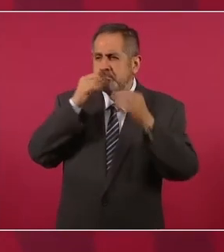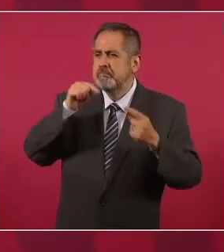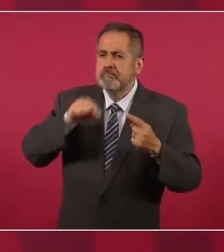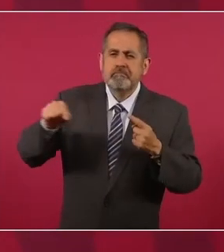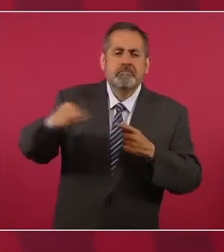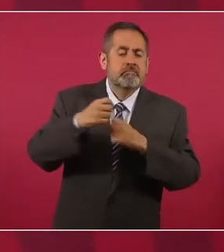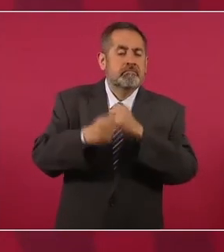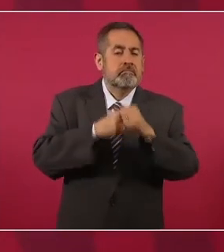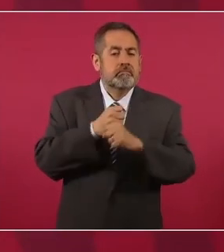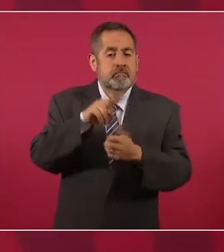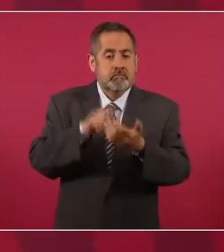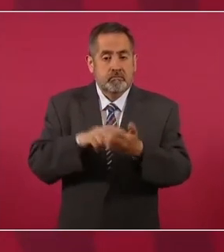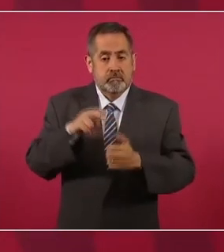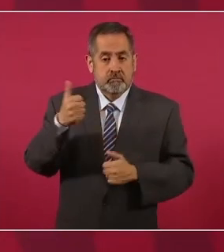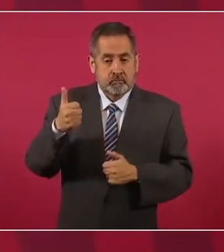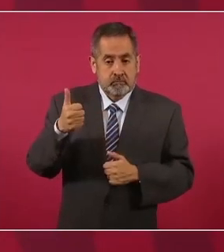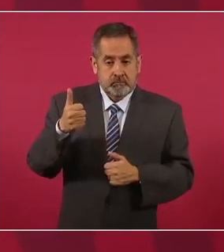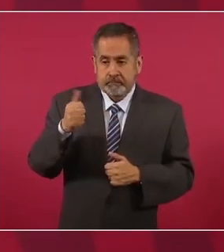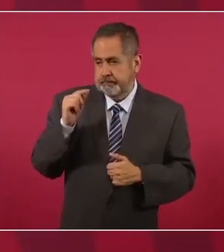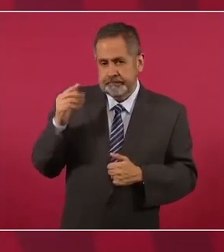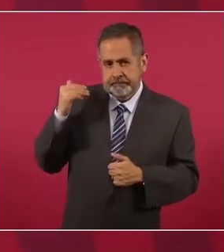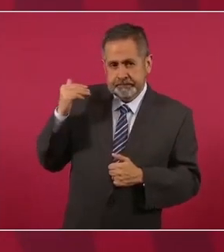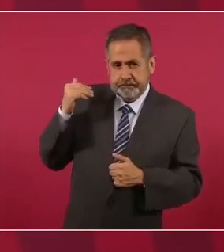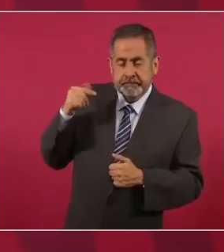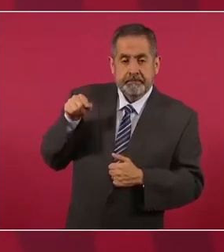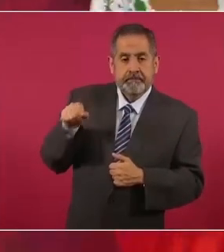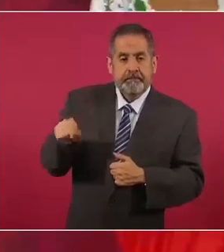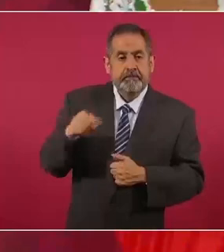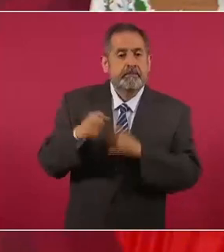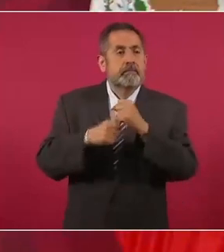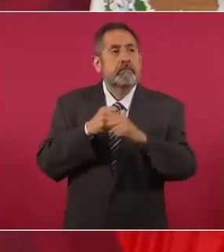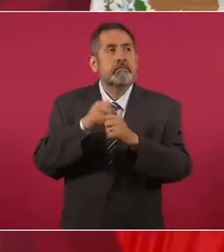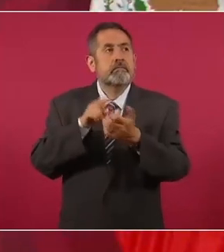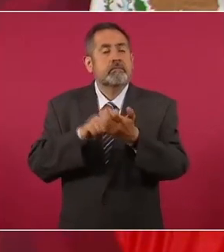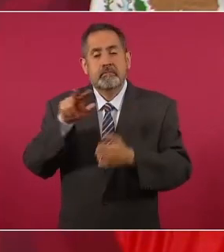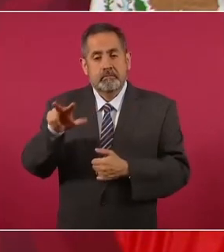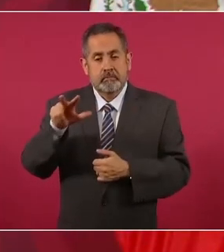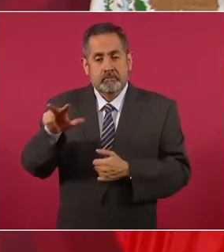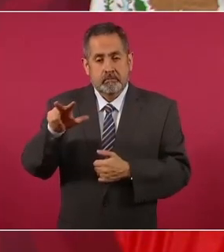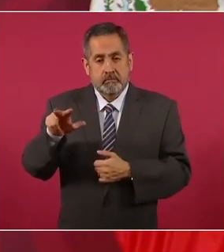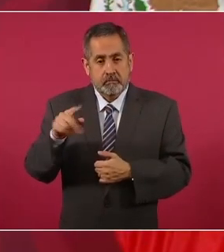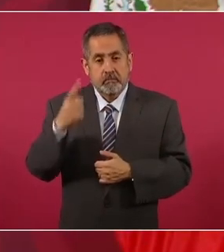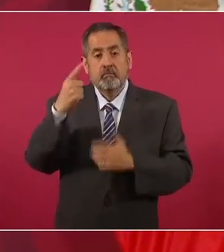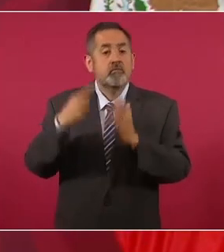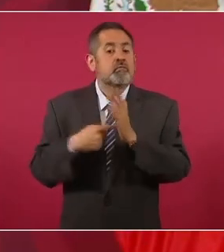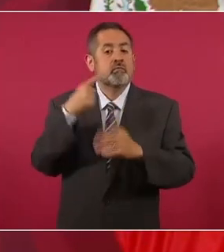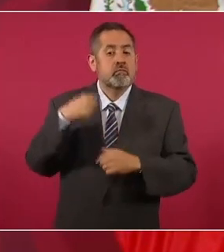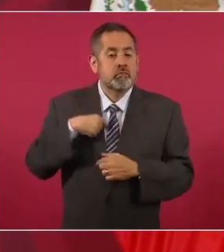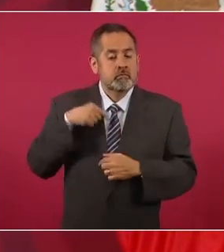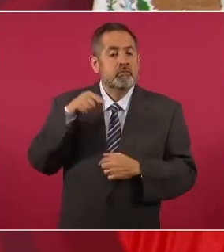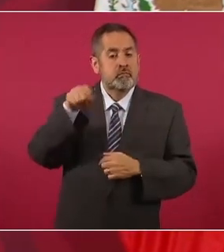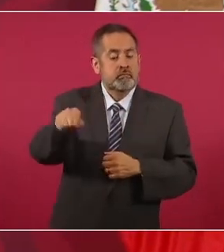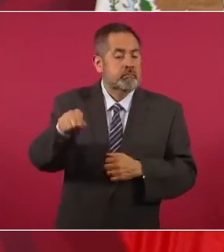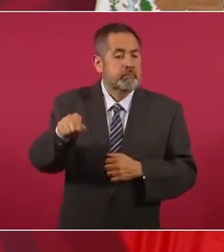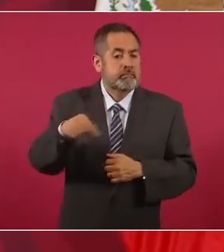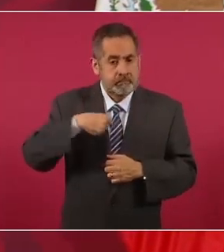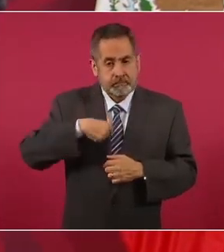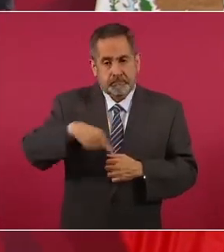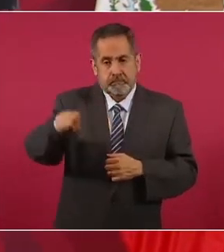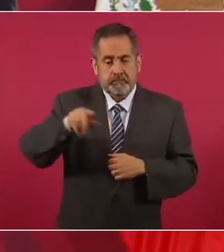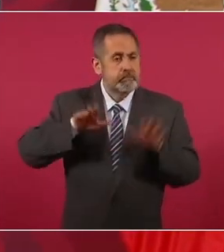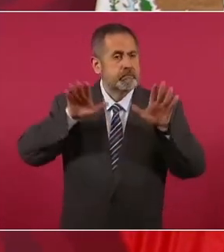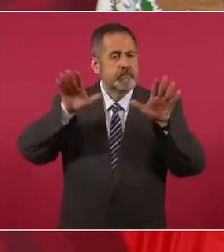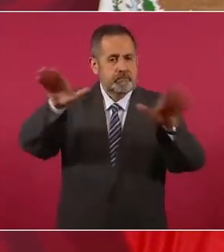2006, pero sobre todo ya últimamente en el 18, una vez salí del